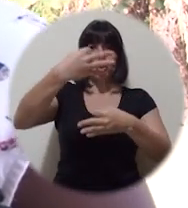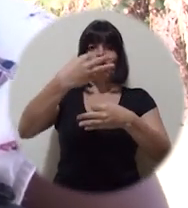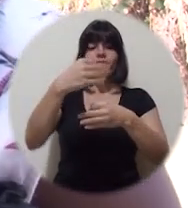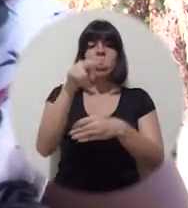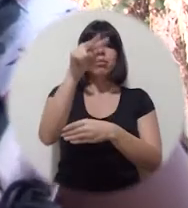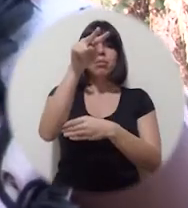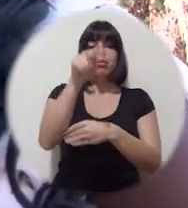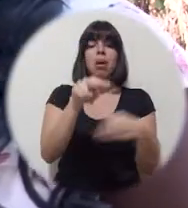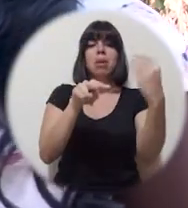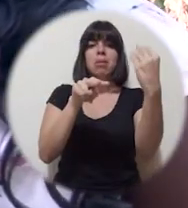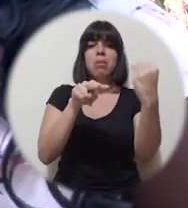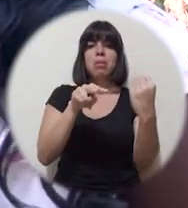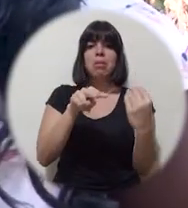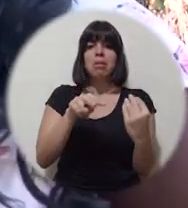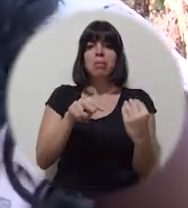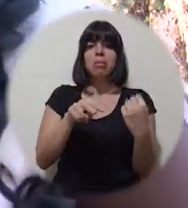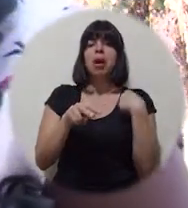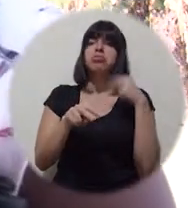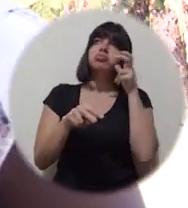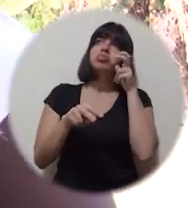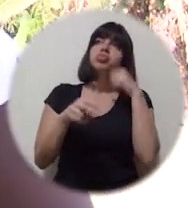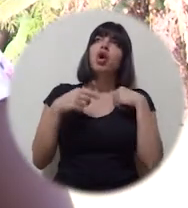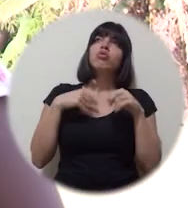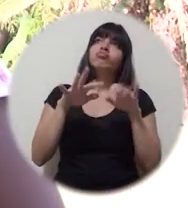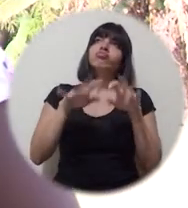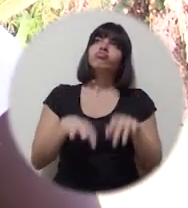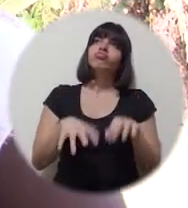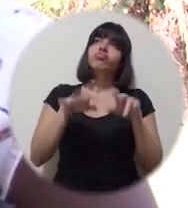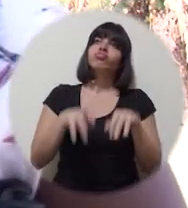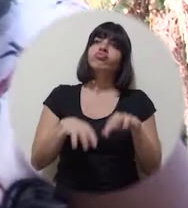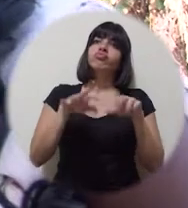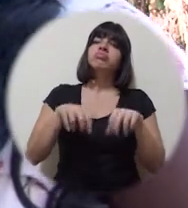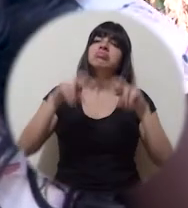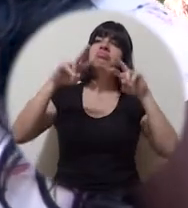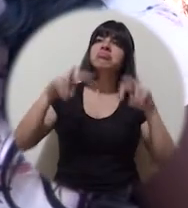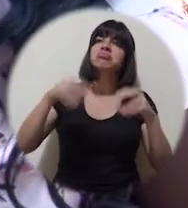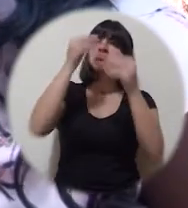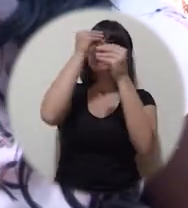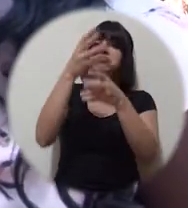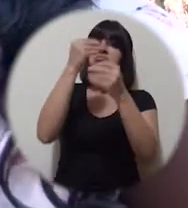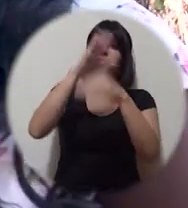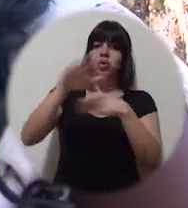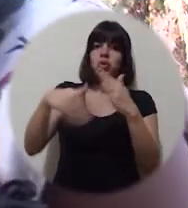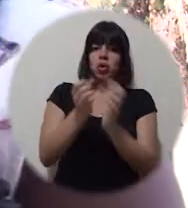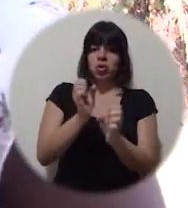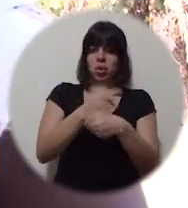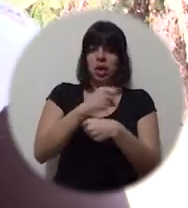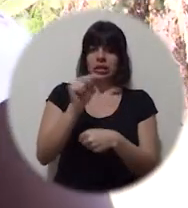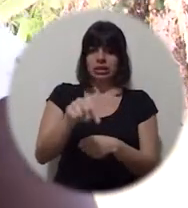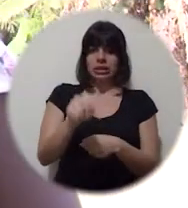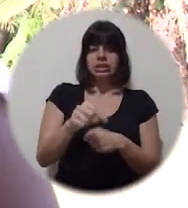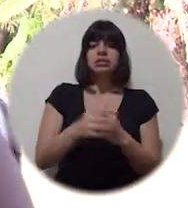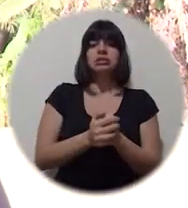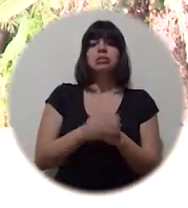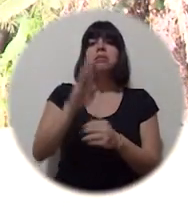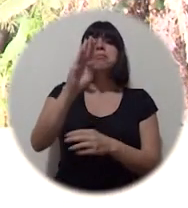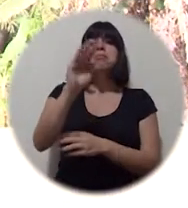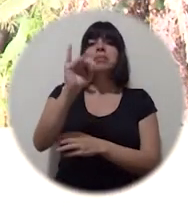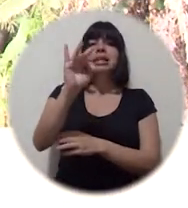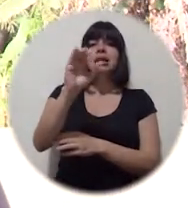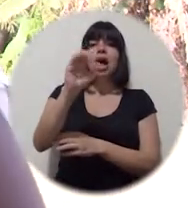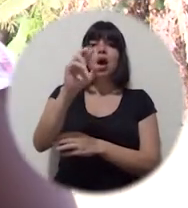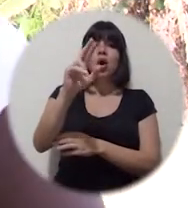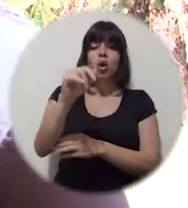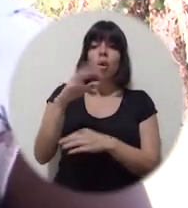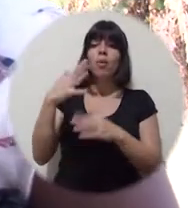pantalla y a través de ahí es donde elaboro mis informes, mis análisis y mis reportes y lo que son las bitácoras, ¿verdad? Una